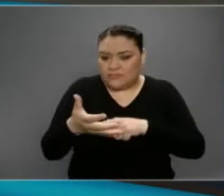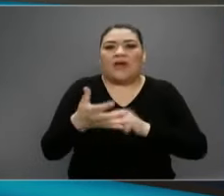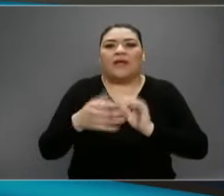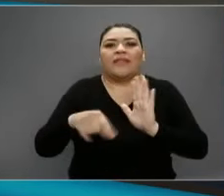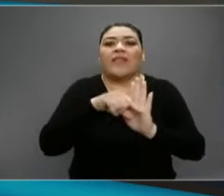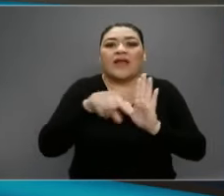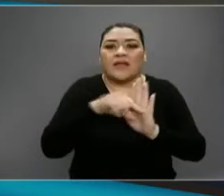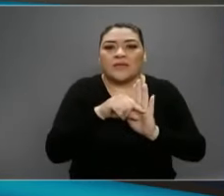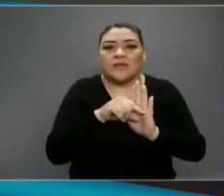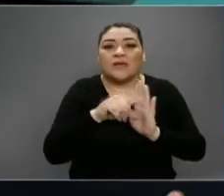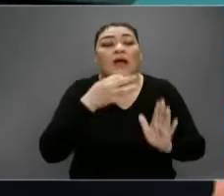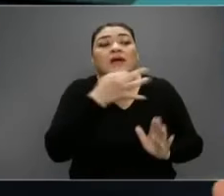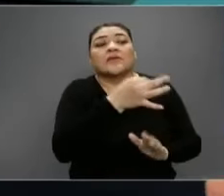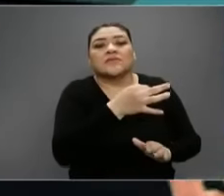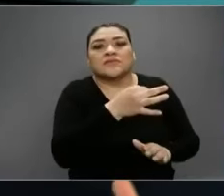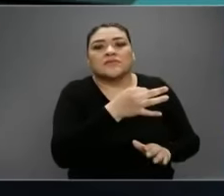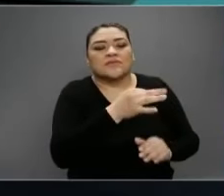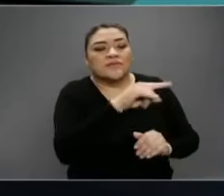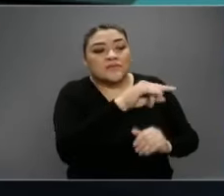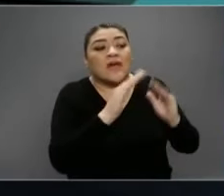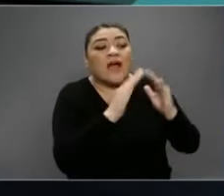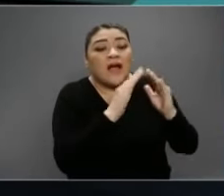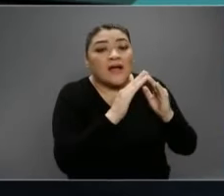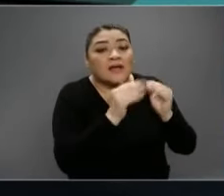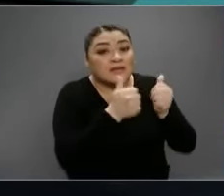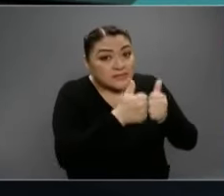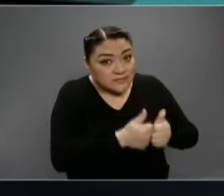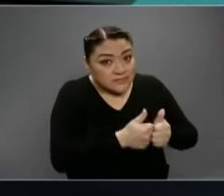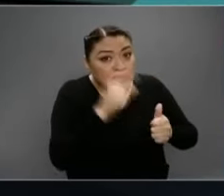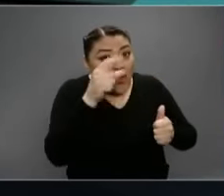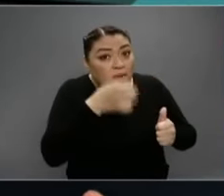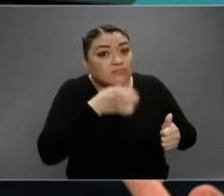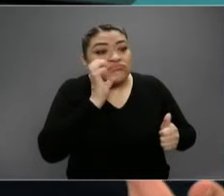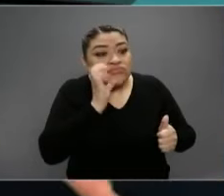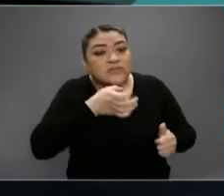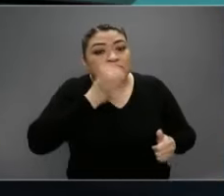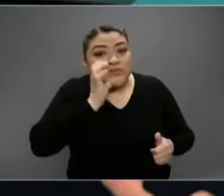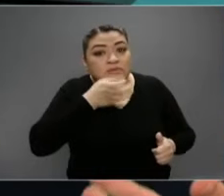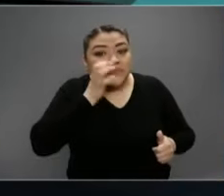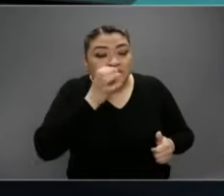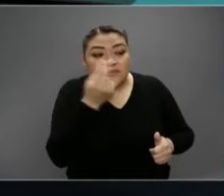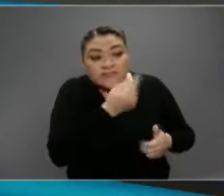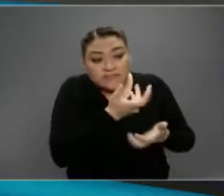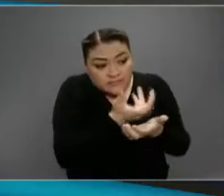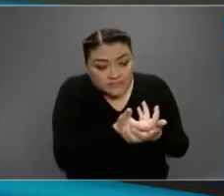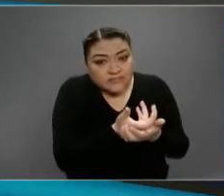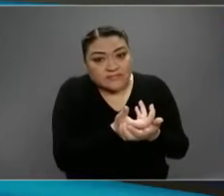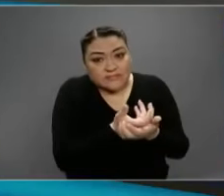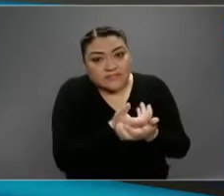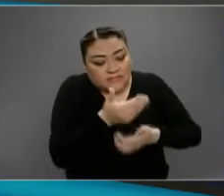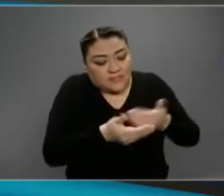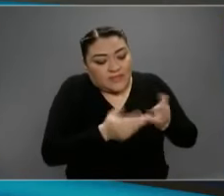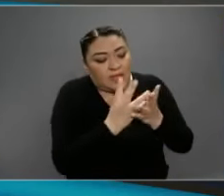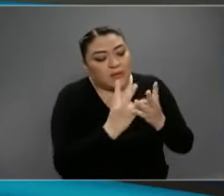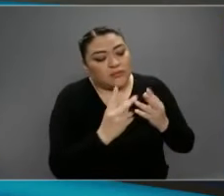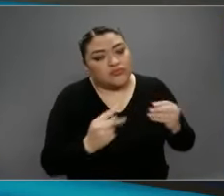quédate en casa, toma muchos líquidos para mantenerte hidratado, descansa, recupérate bien.